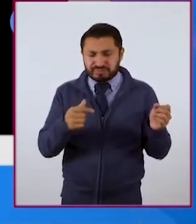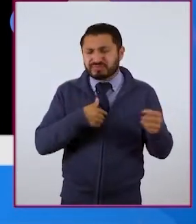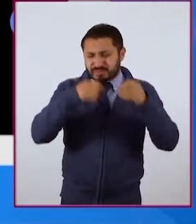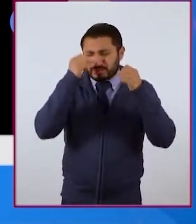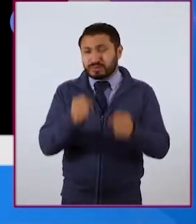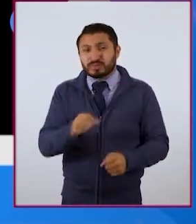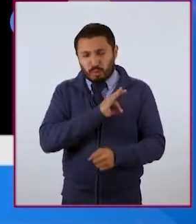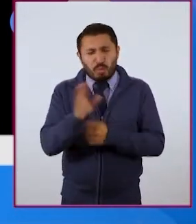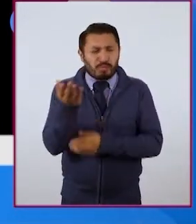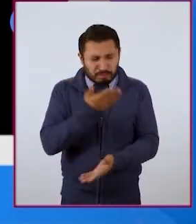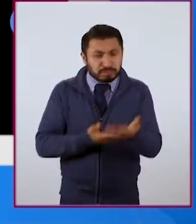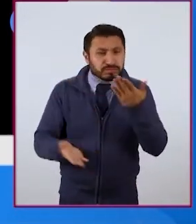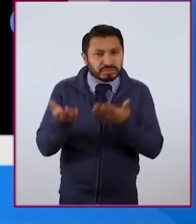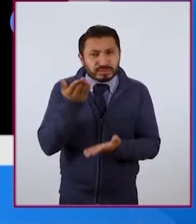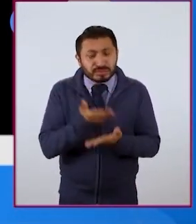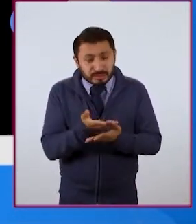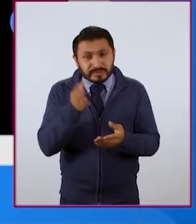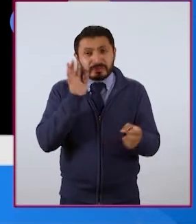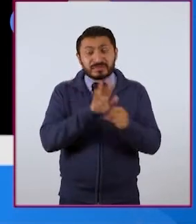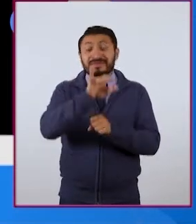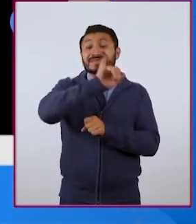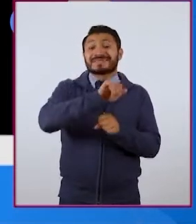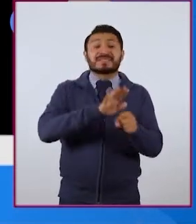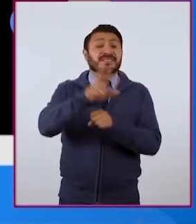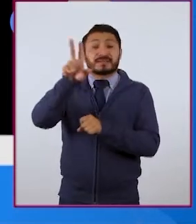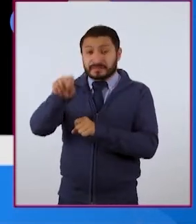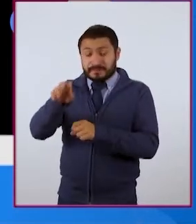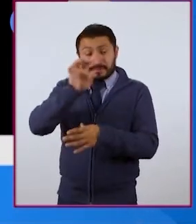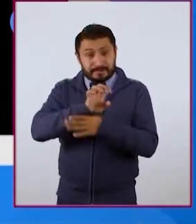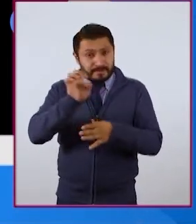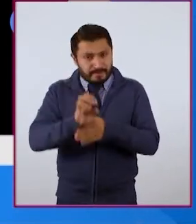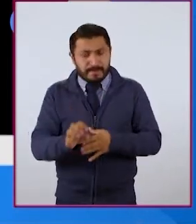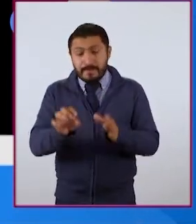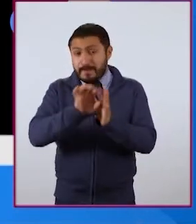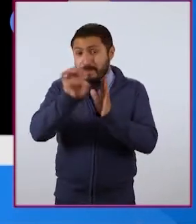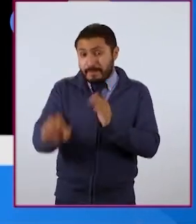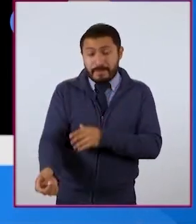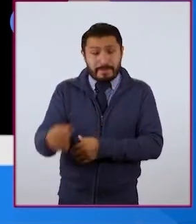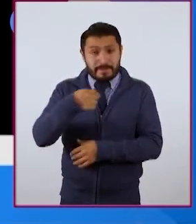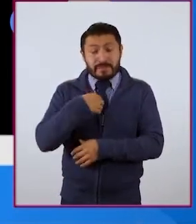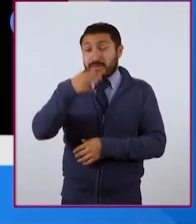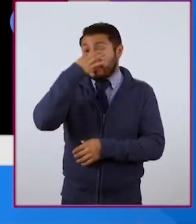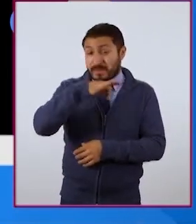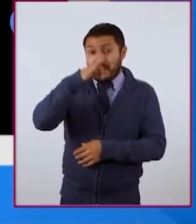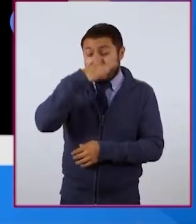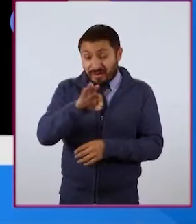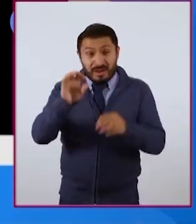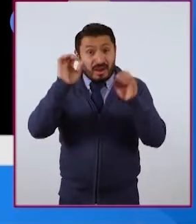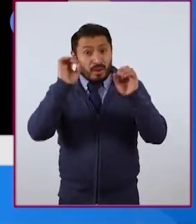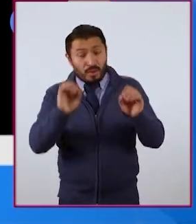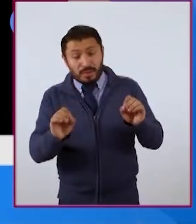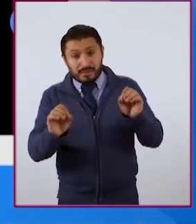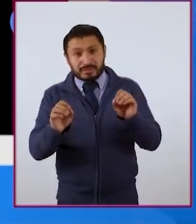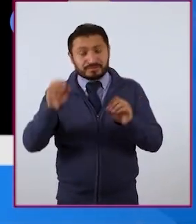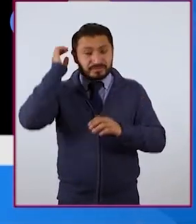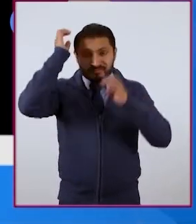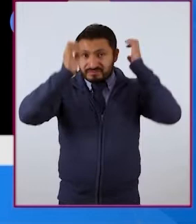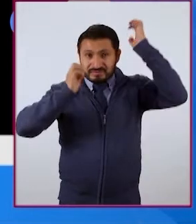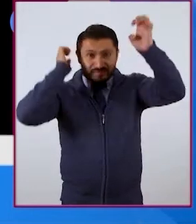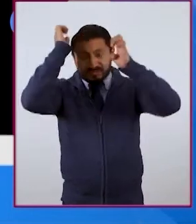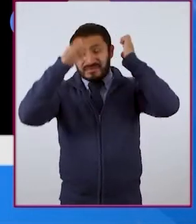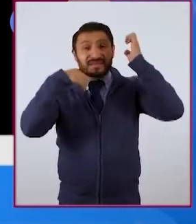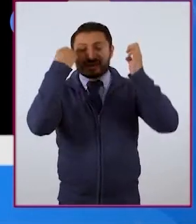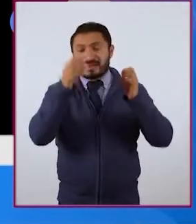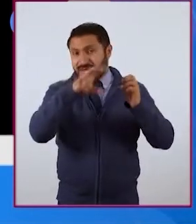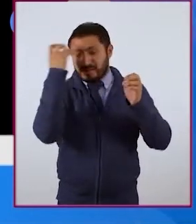quiero que se puedan compartir y cuáles no? Entonces, por ejemplo, si estoy en una fiesta o si estoy en un evento y quiero subir